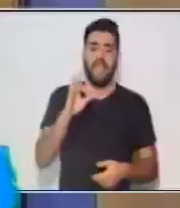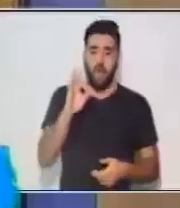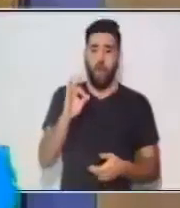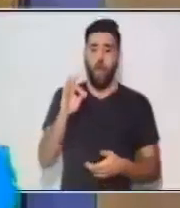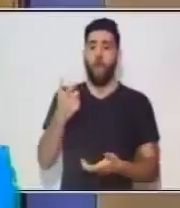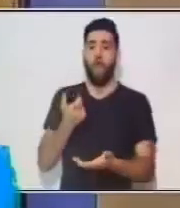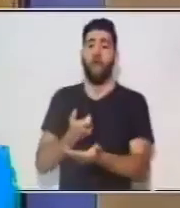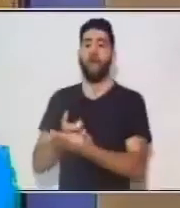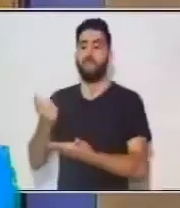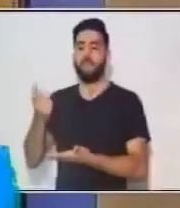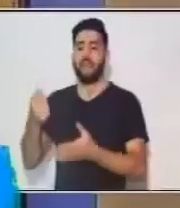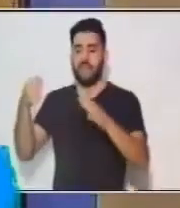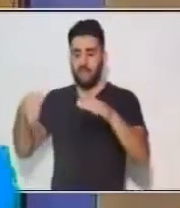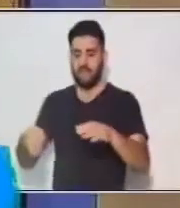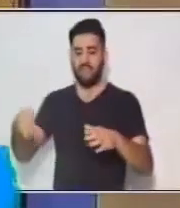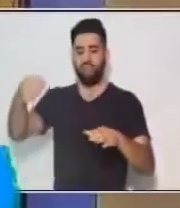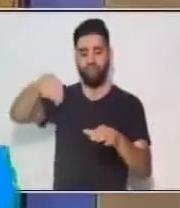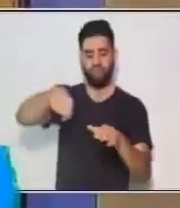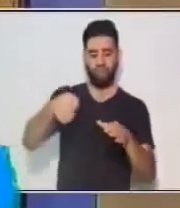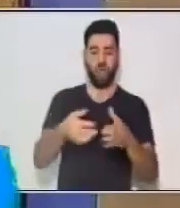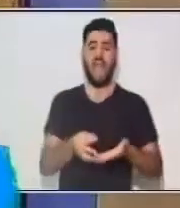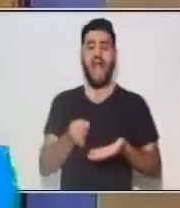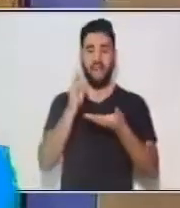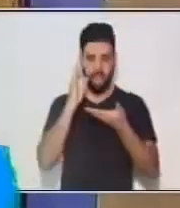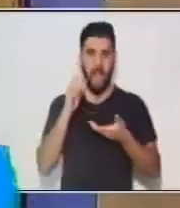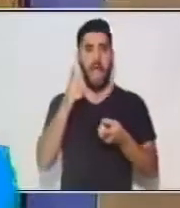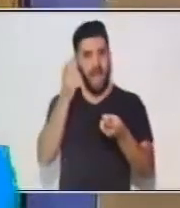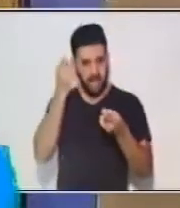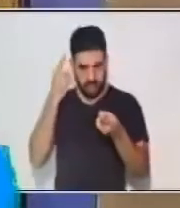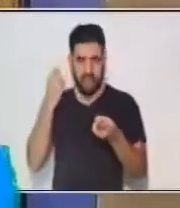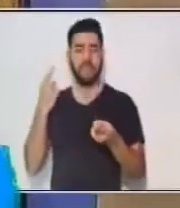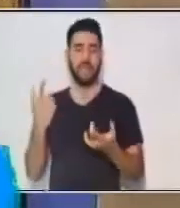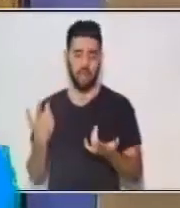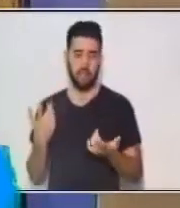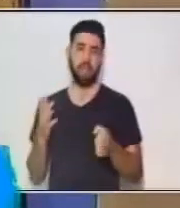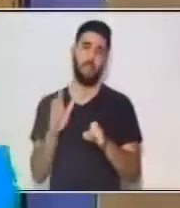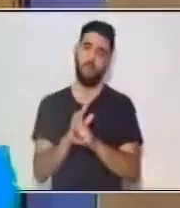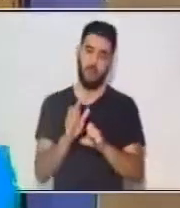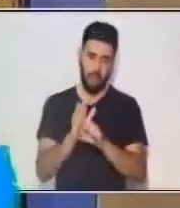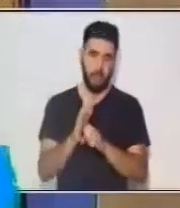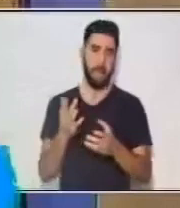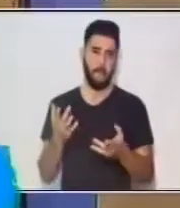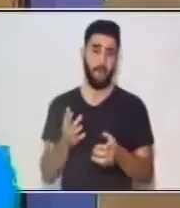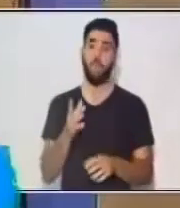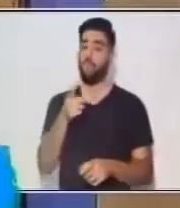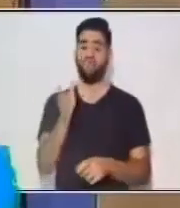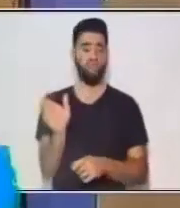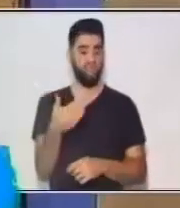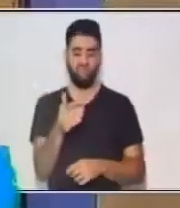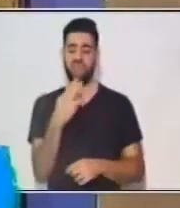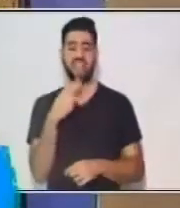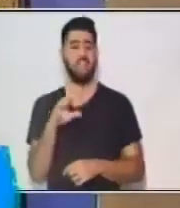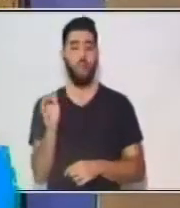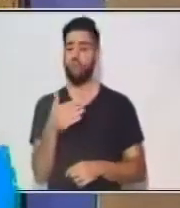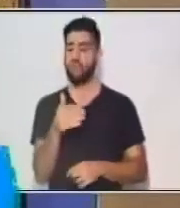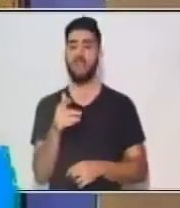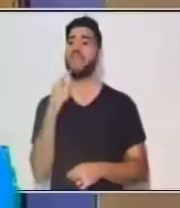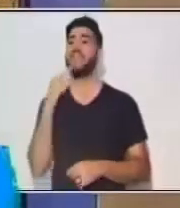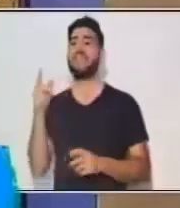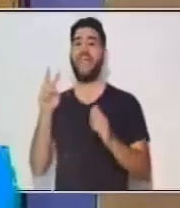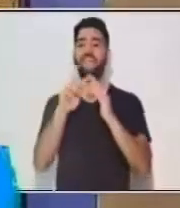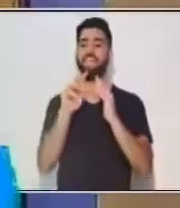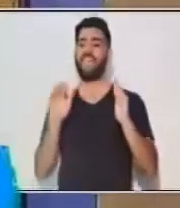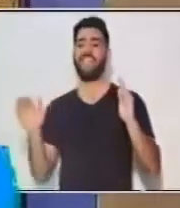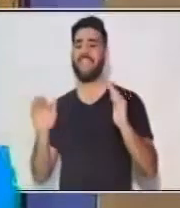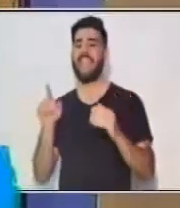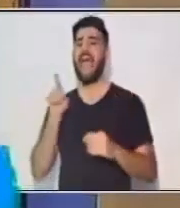identifica todavía a la persona o al sujeto de quien se está hablando y se sigue identificando el resto de la oración. Entonces,